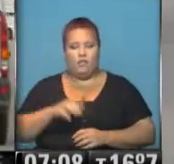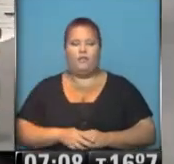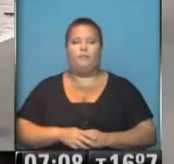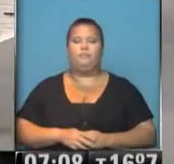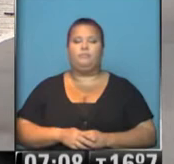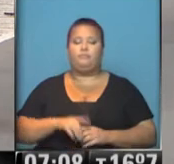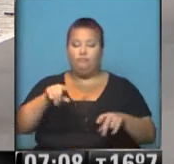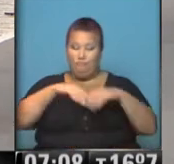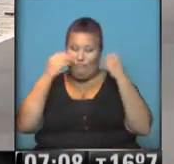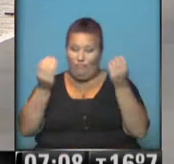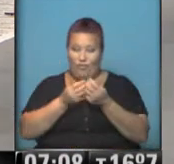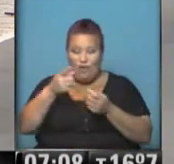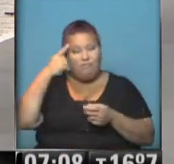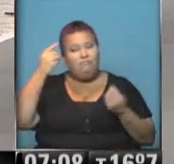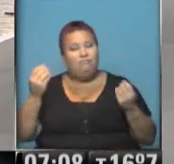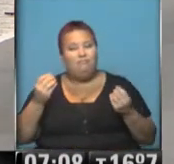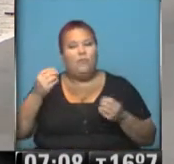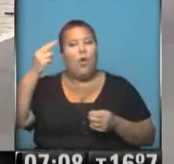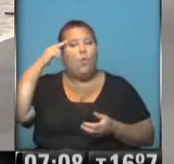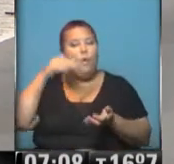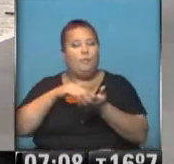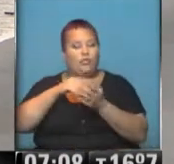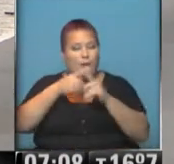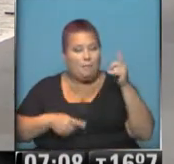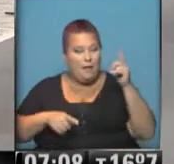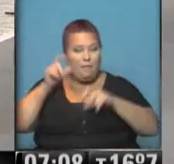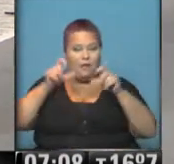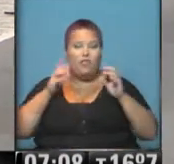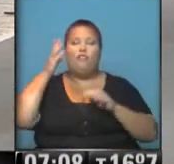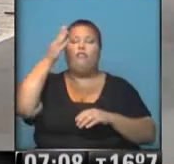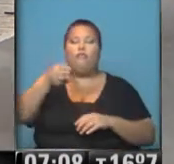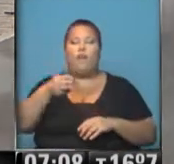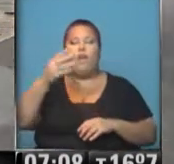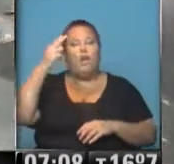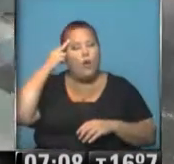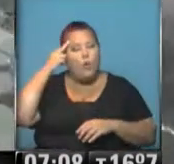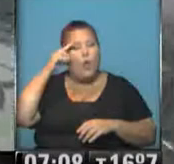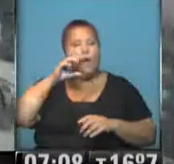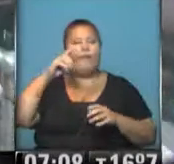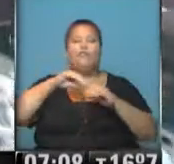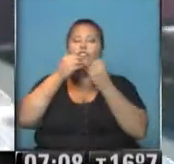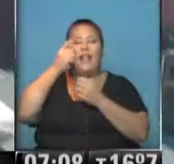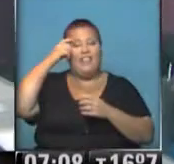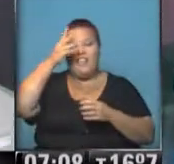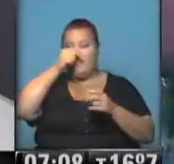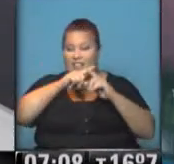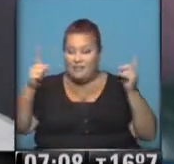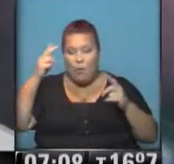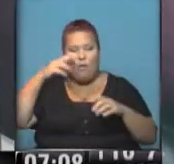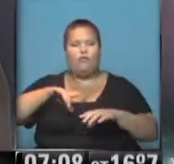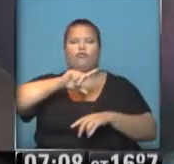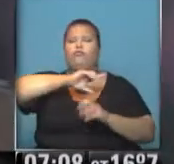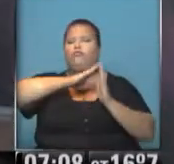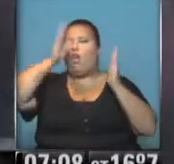números y con esta expectativa, nueve millones y medio de visitas se produjeron durante nueve de los diez fines de semana a largo de